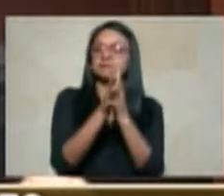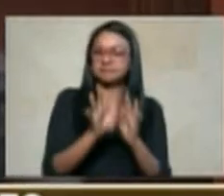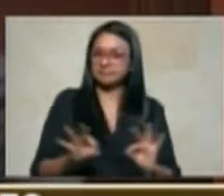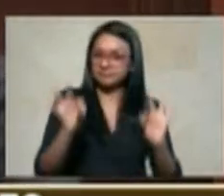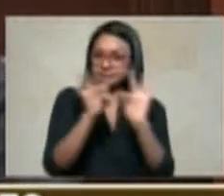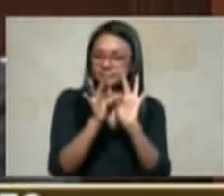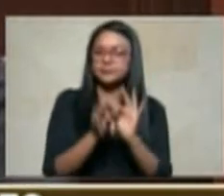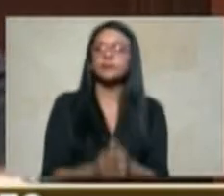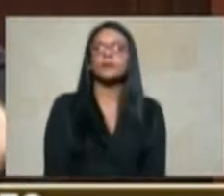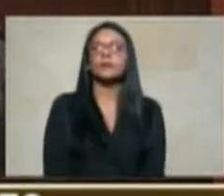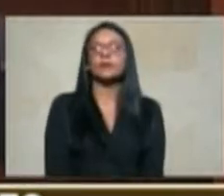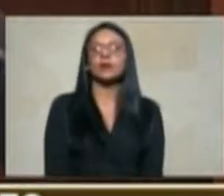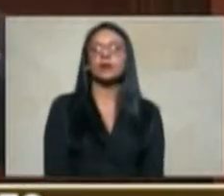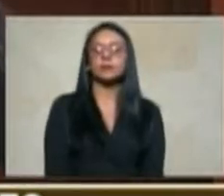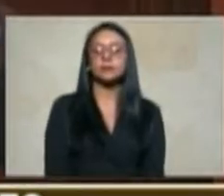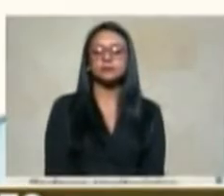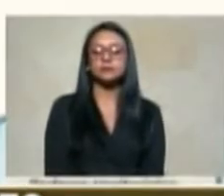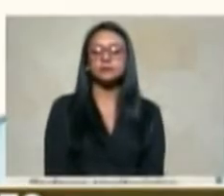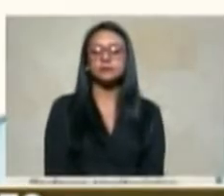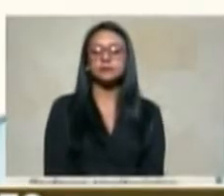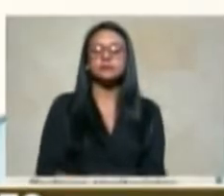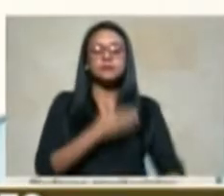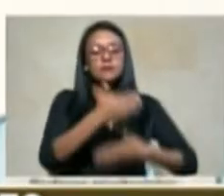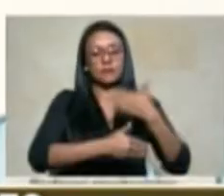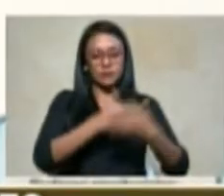el proceso y sus garantías en la etapa judicial